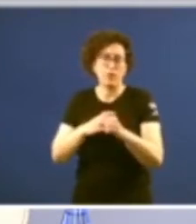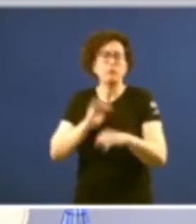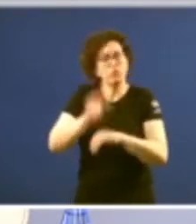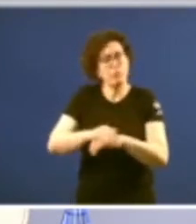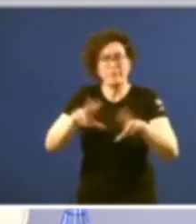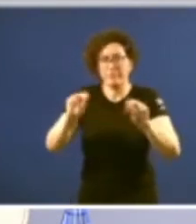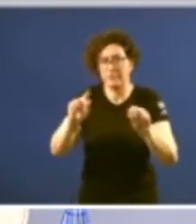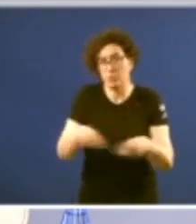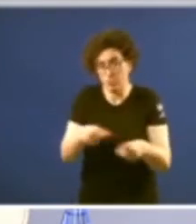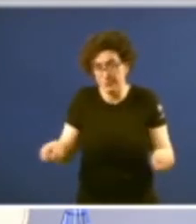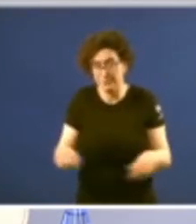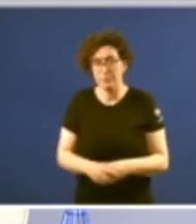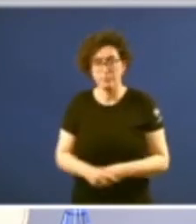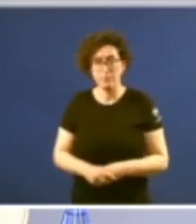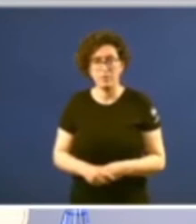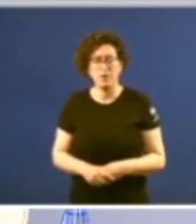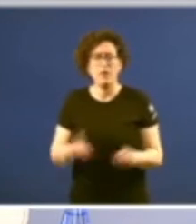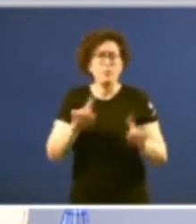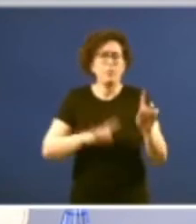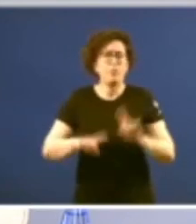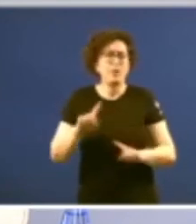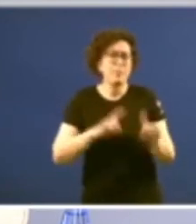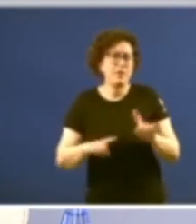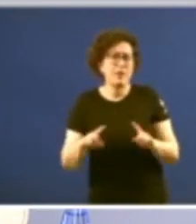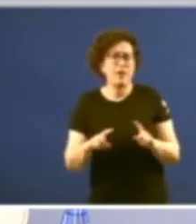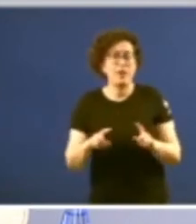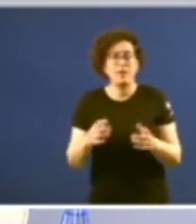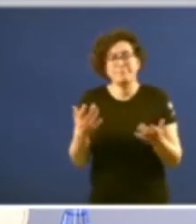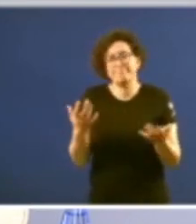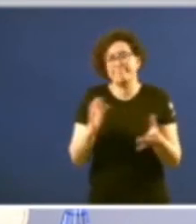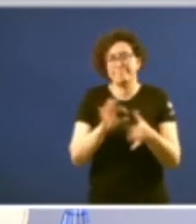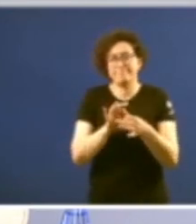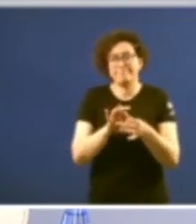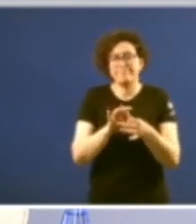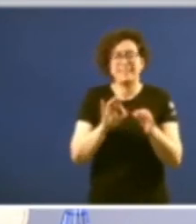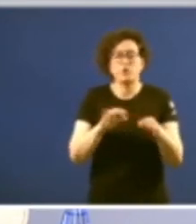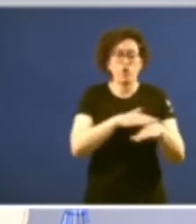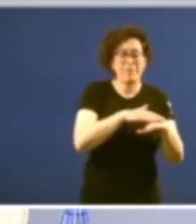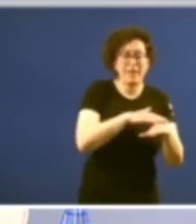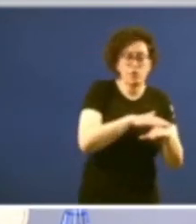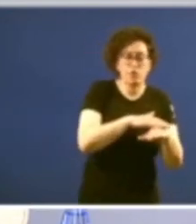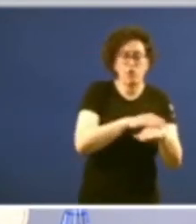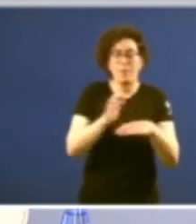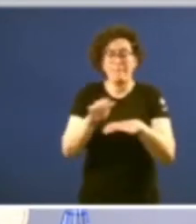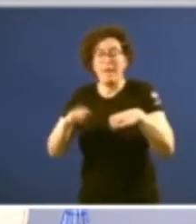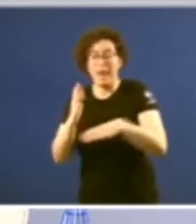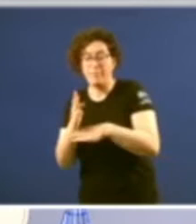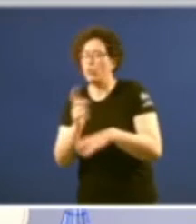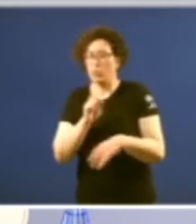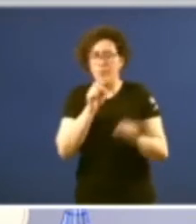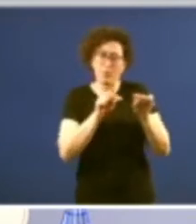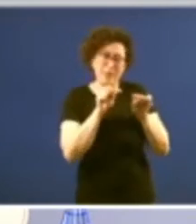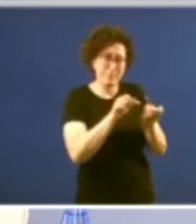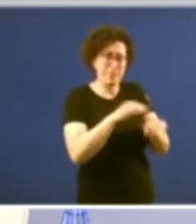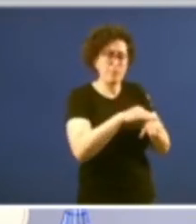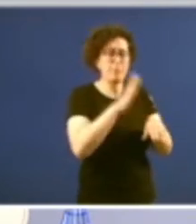Non é un problema tanto de relación xa de Goberno o Parlamento sen un problema do Goberno coa